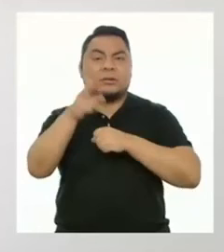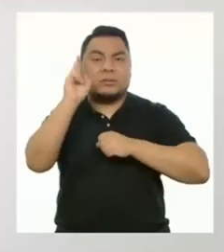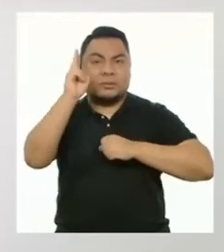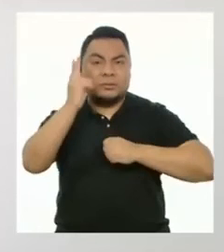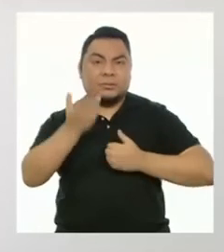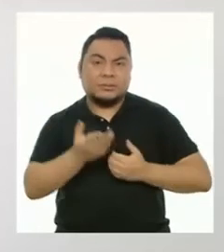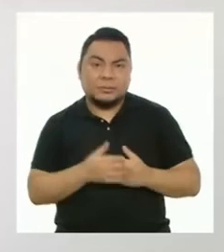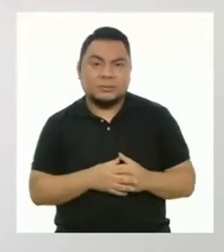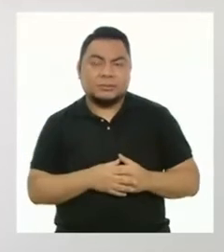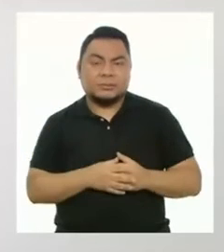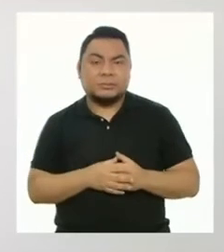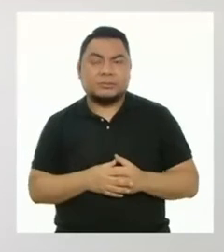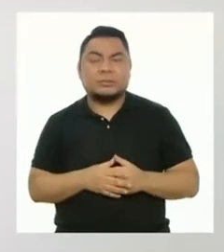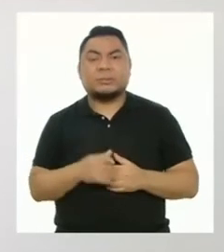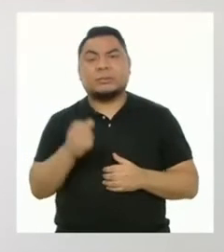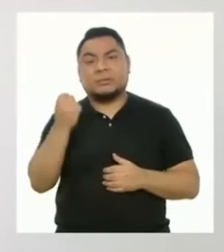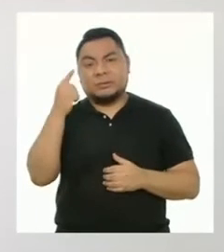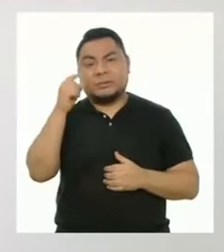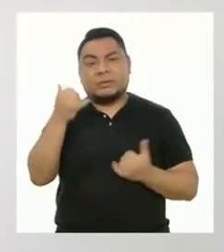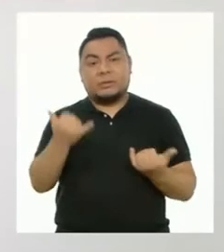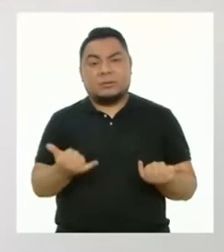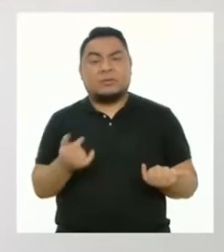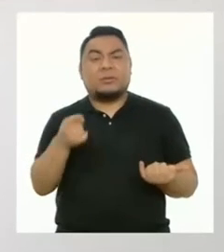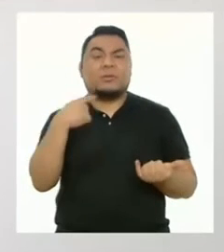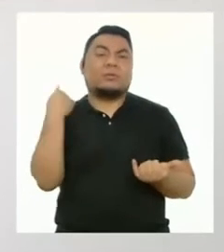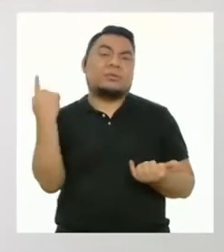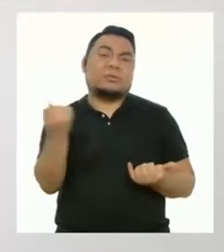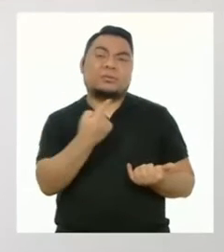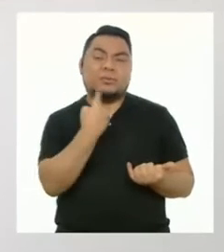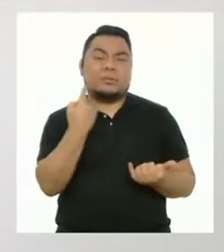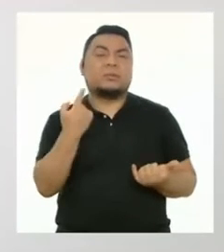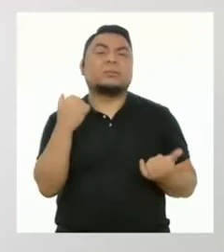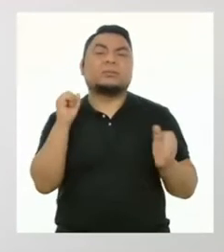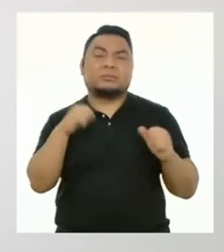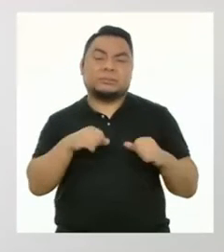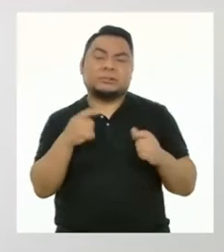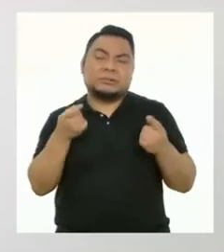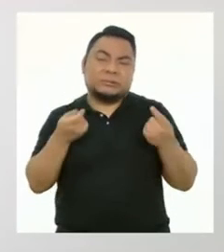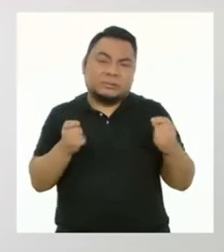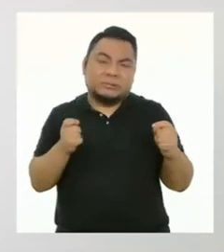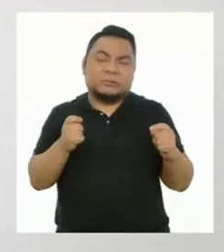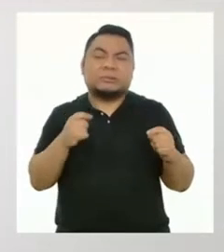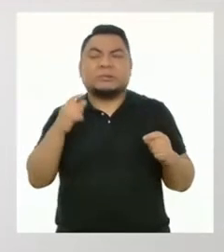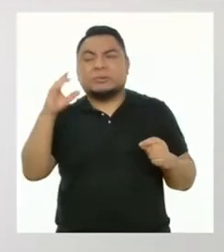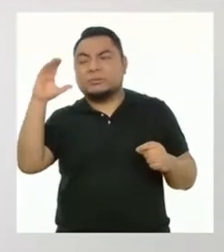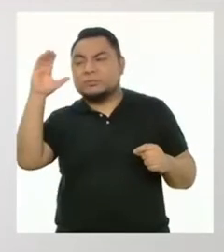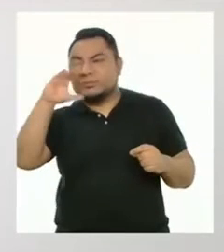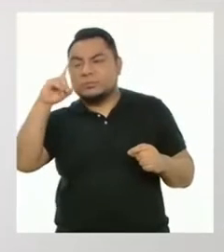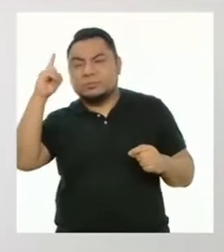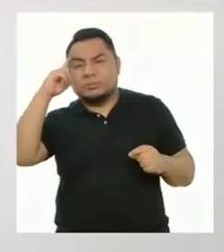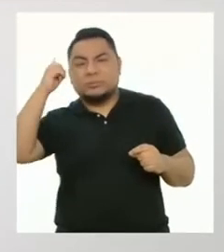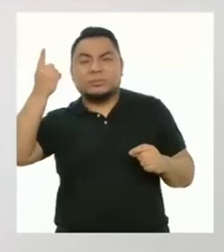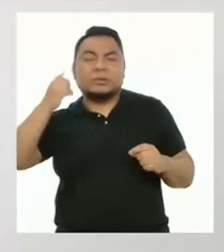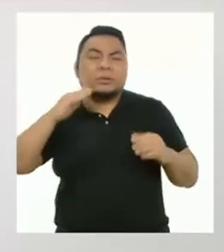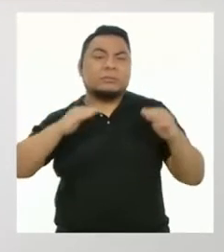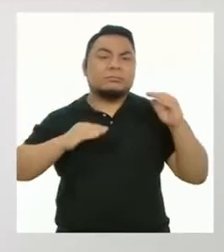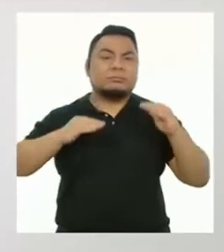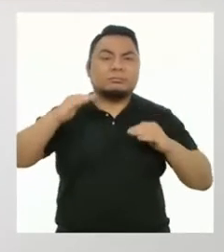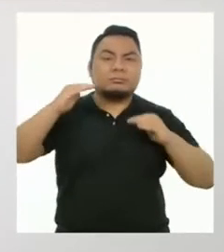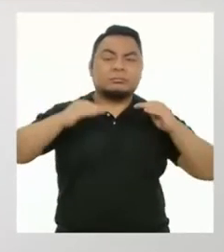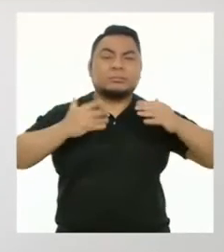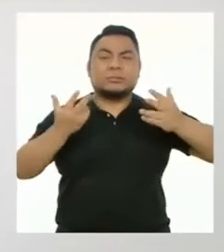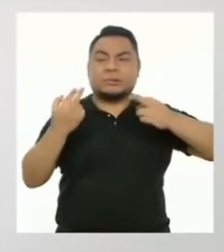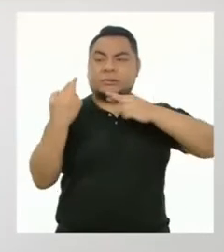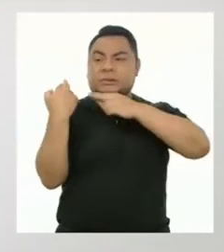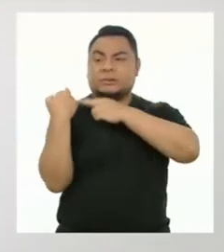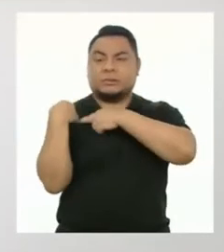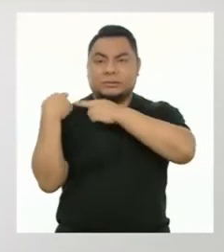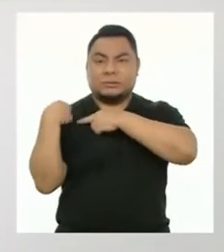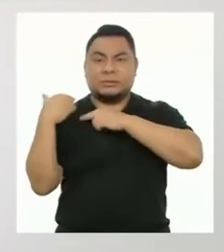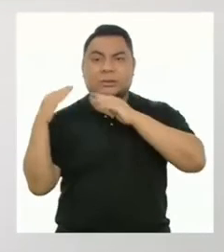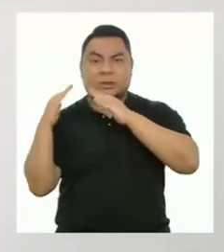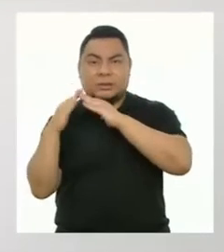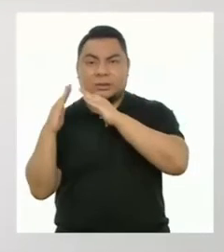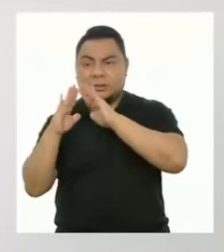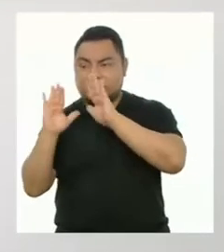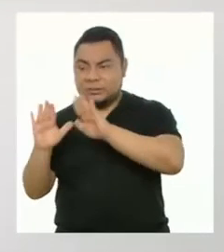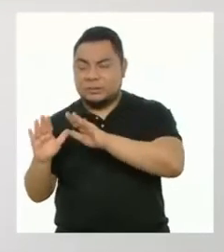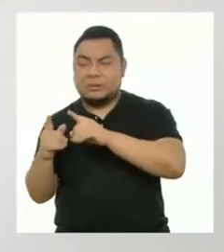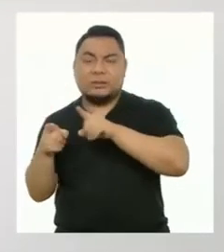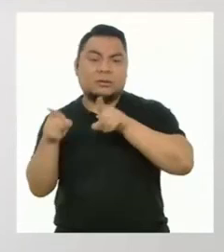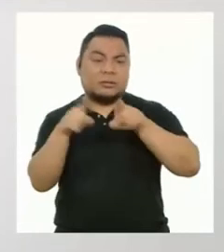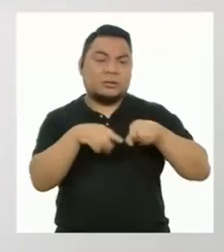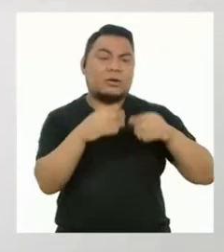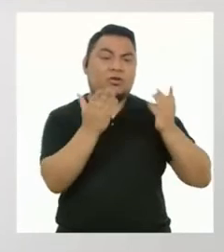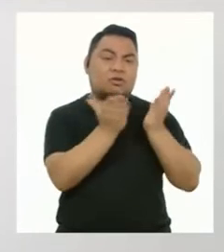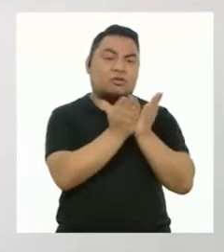o la docente. Entiendo que ahorita todas y todos estamos tratando de encontrar un balance entre las responsabilidades de